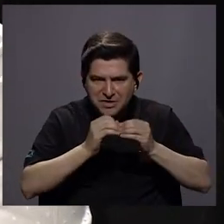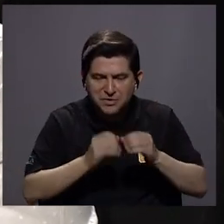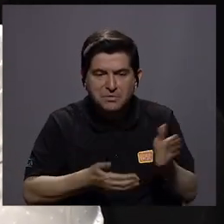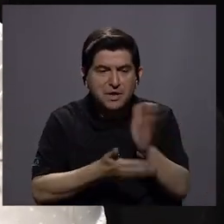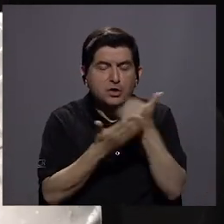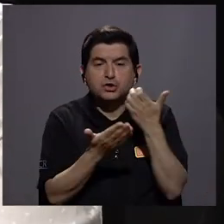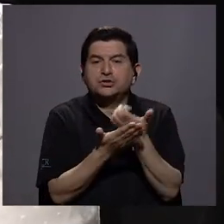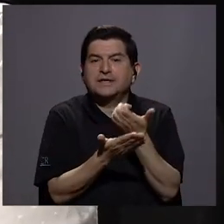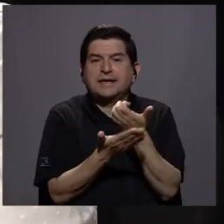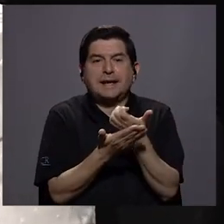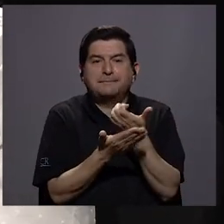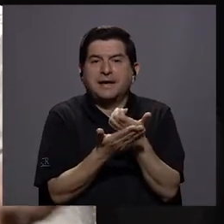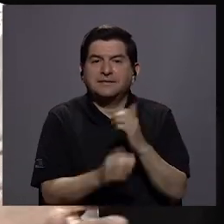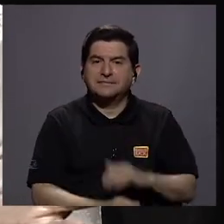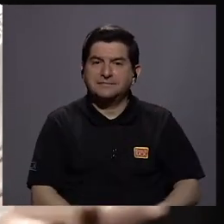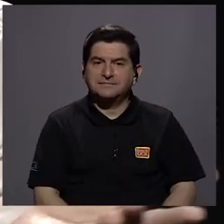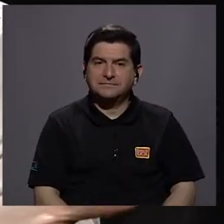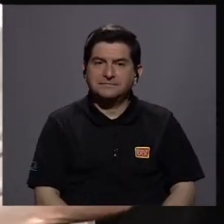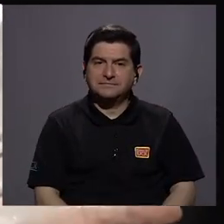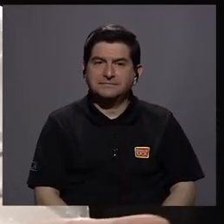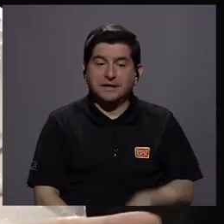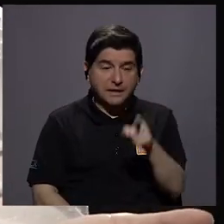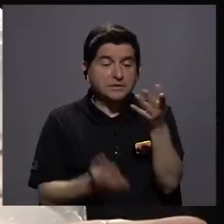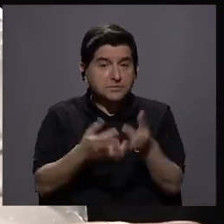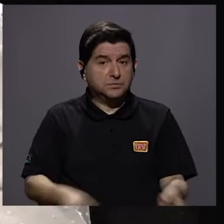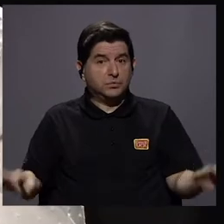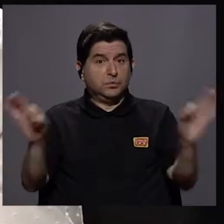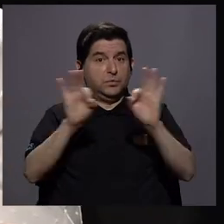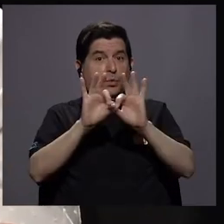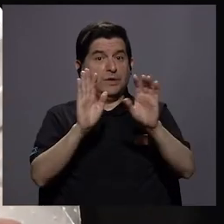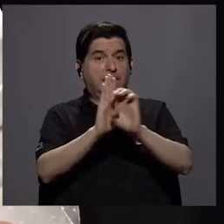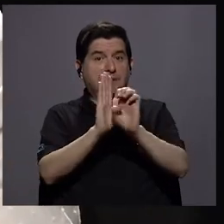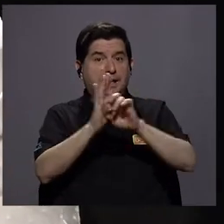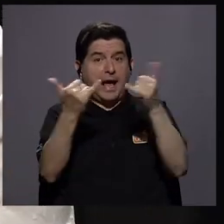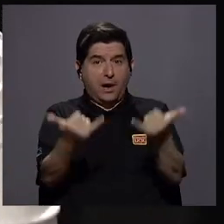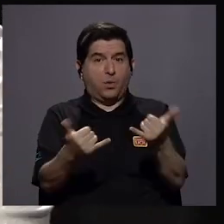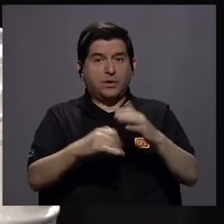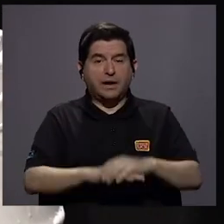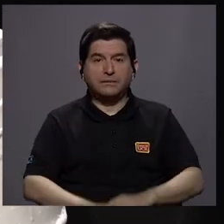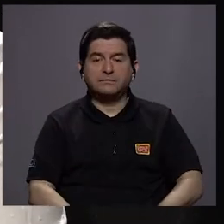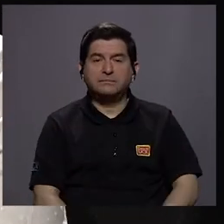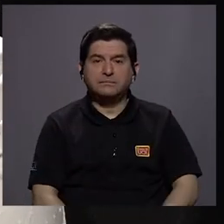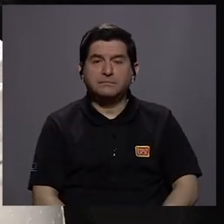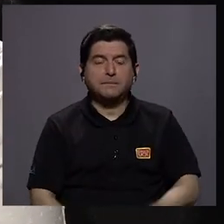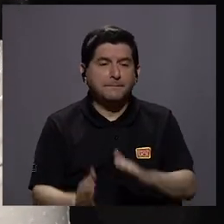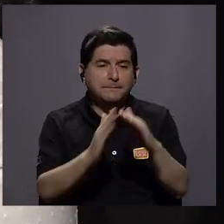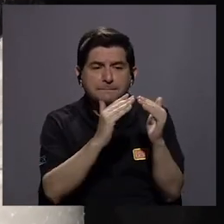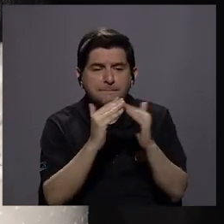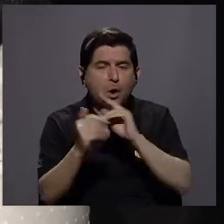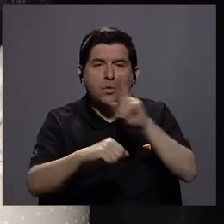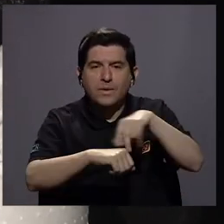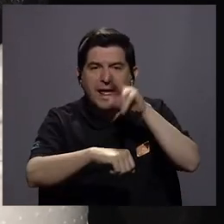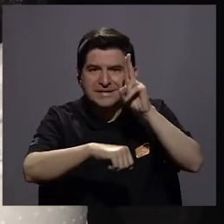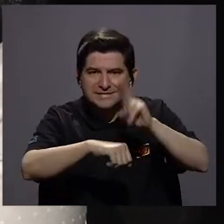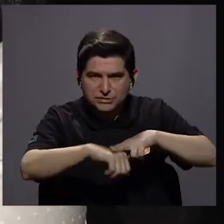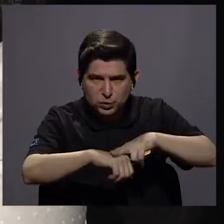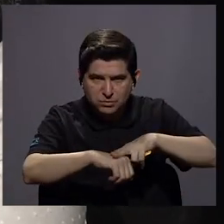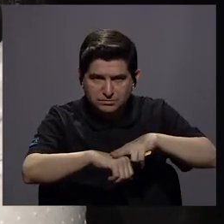parte económica, porque eso es importantísimo, por ejemplo, ahora, la población nacional,